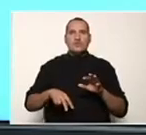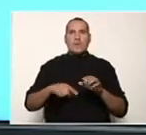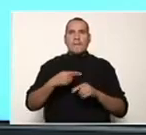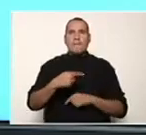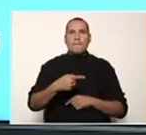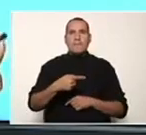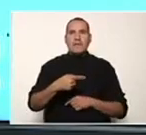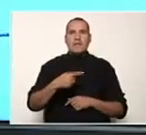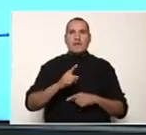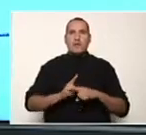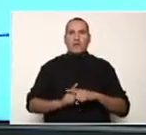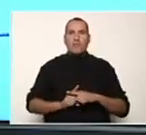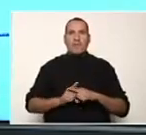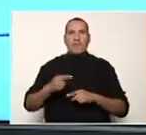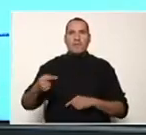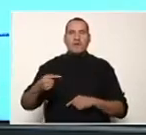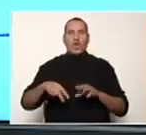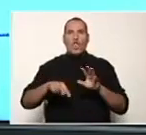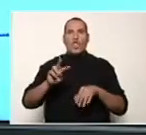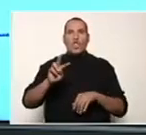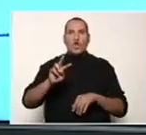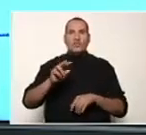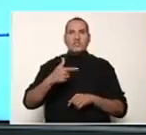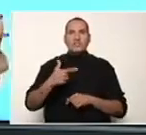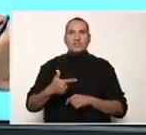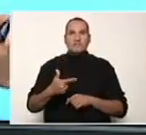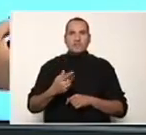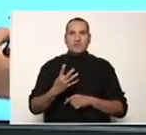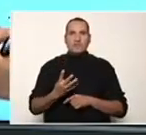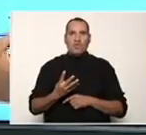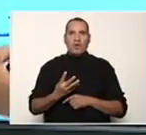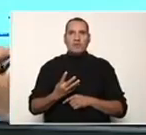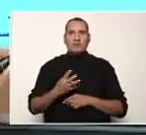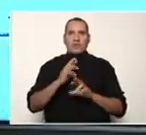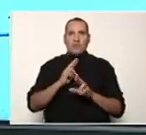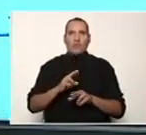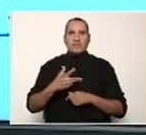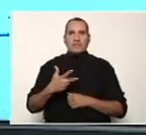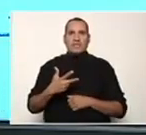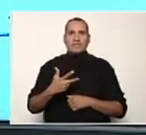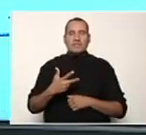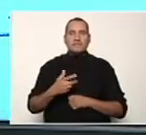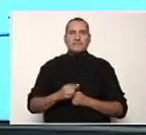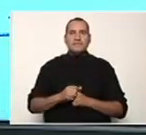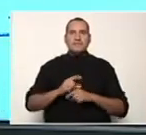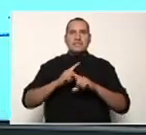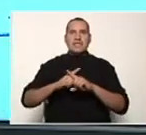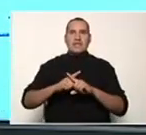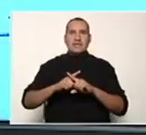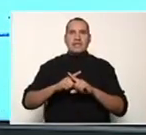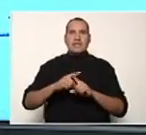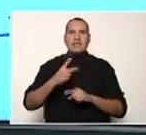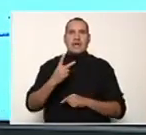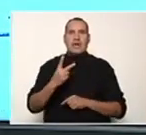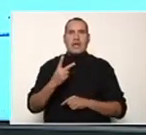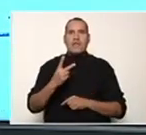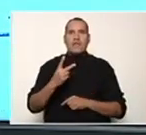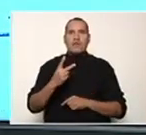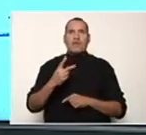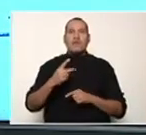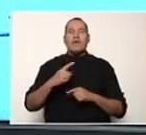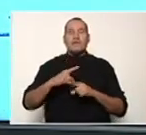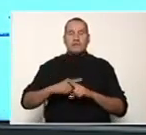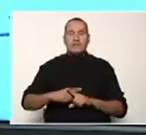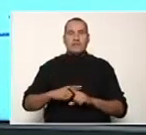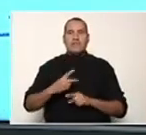entre más da menos, 12 entre 4 da 3. X a la 2, por entre